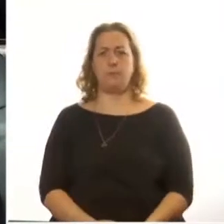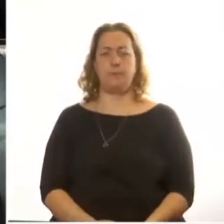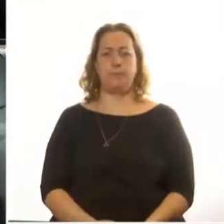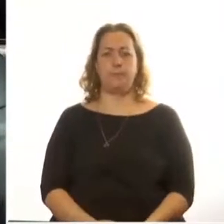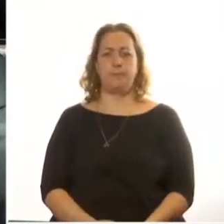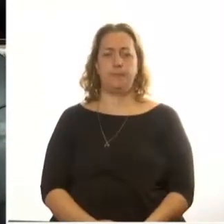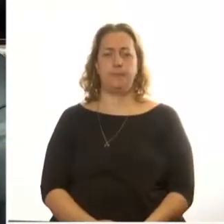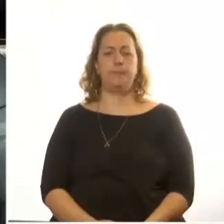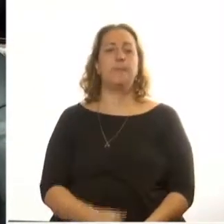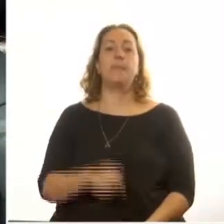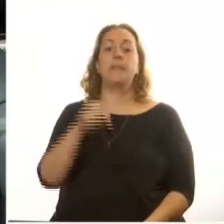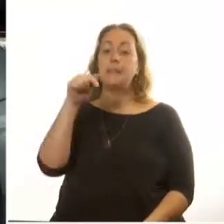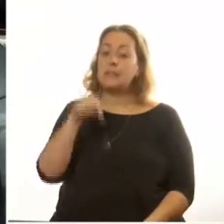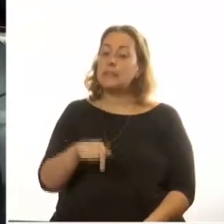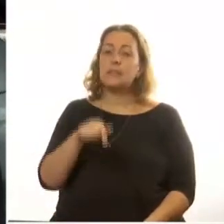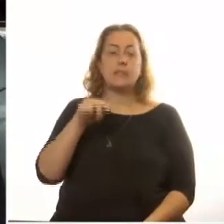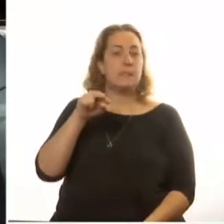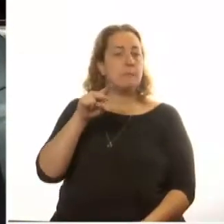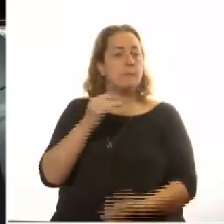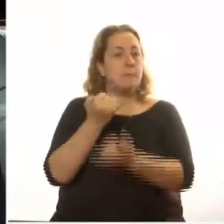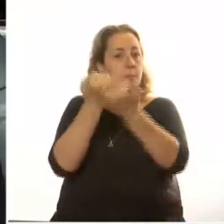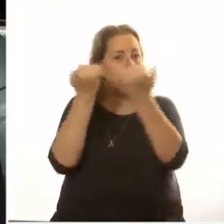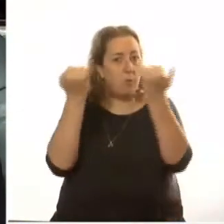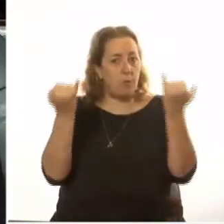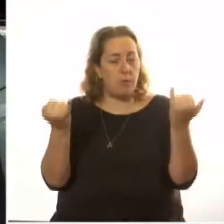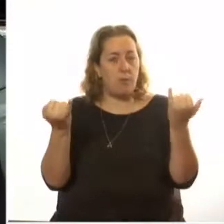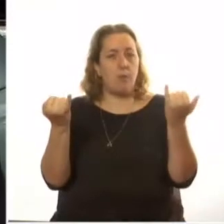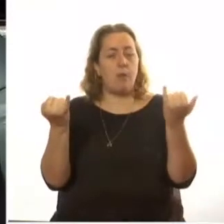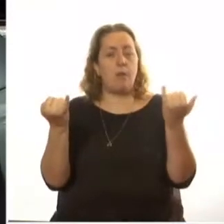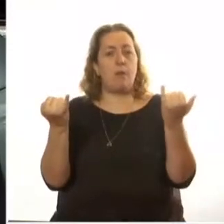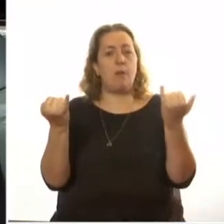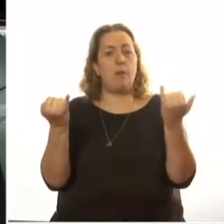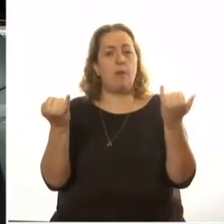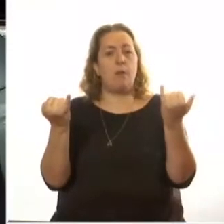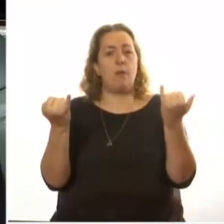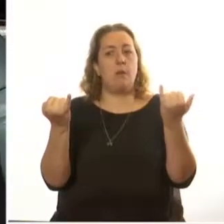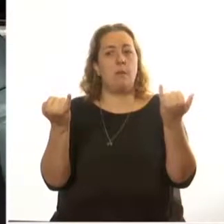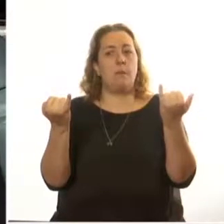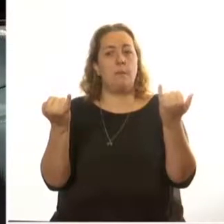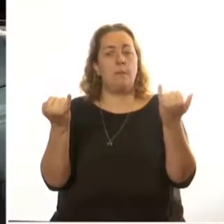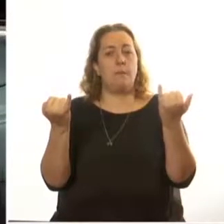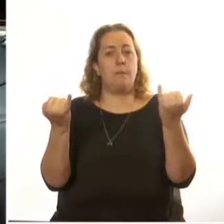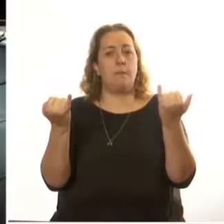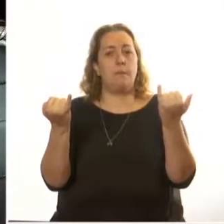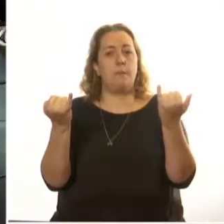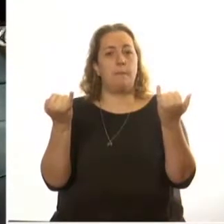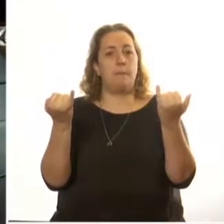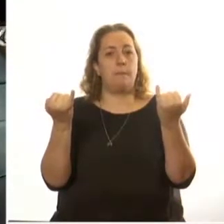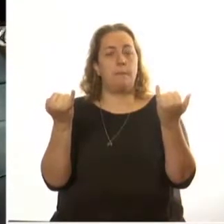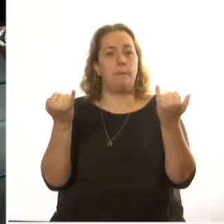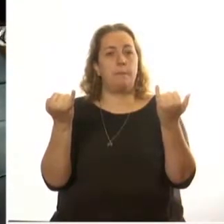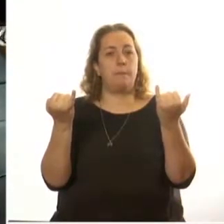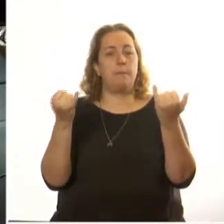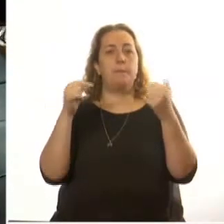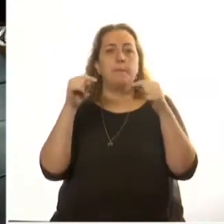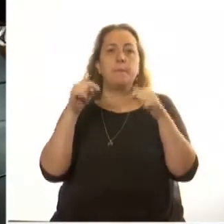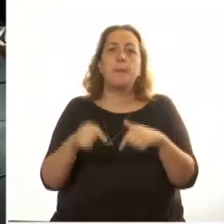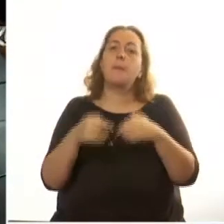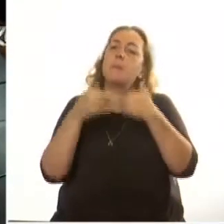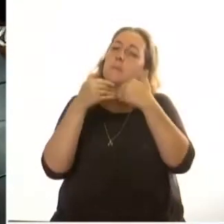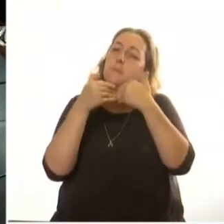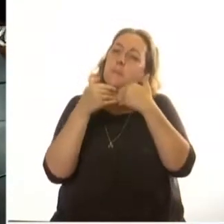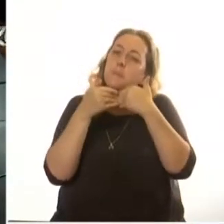Ese mismo día, en ese azar de la historia, comenzaba a